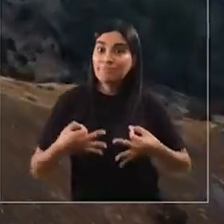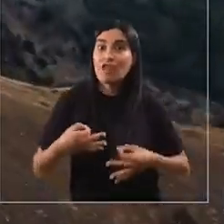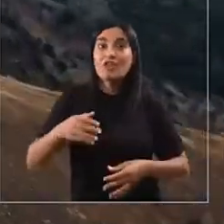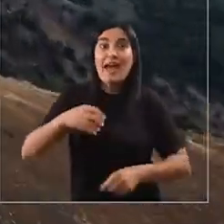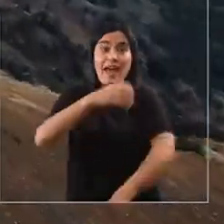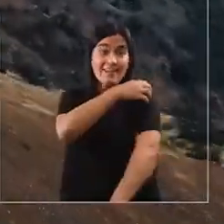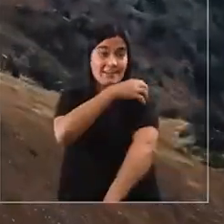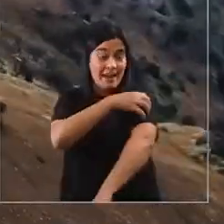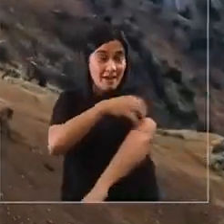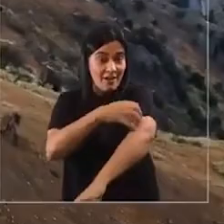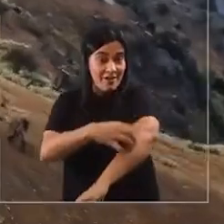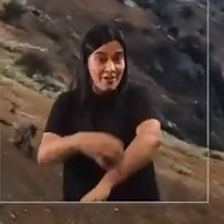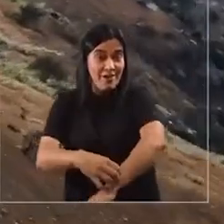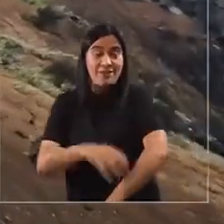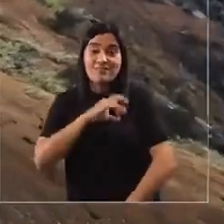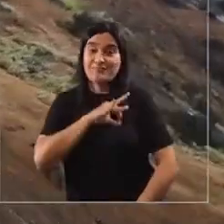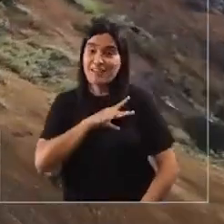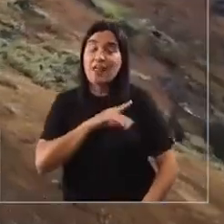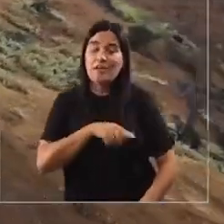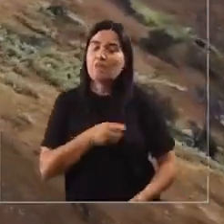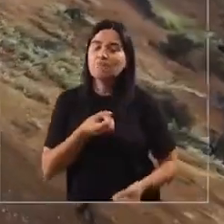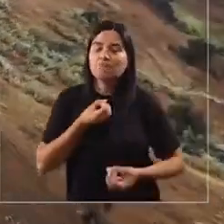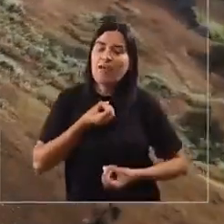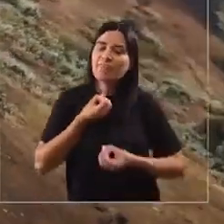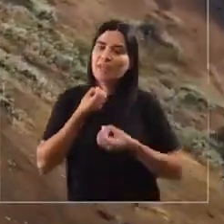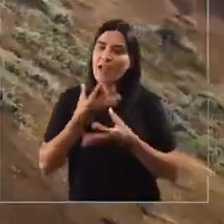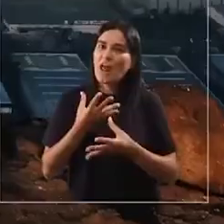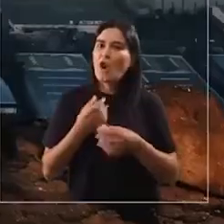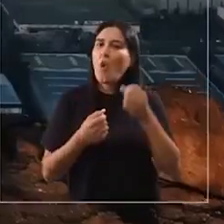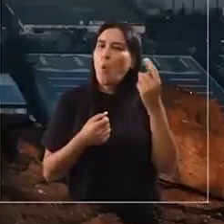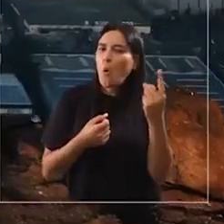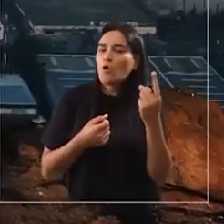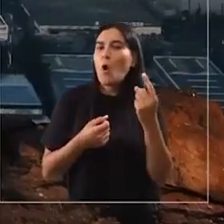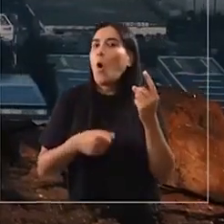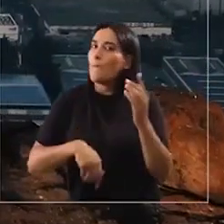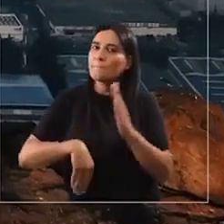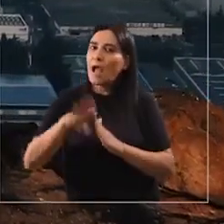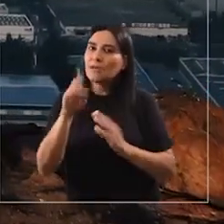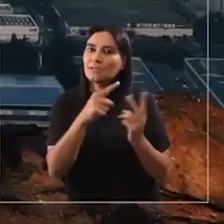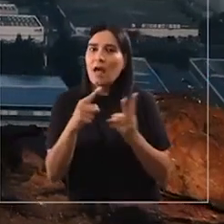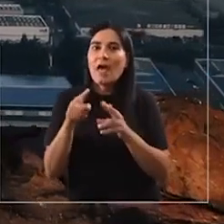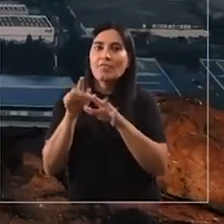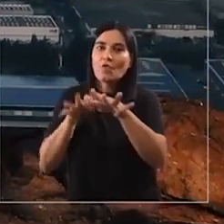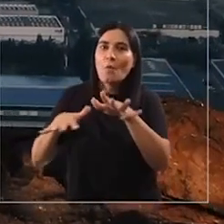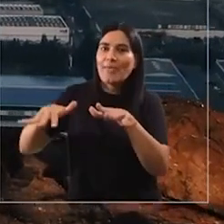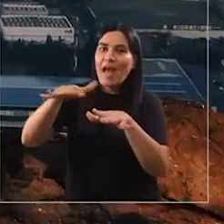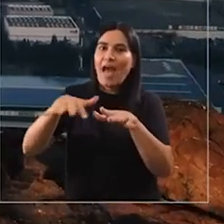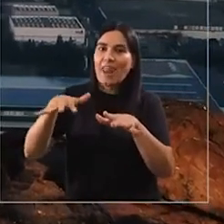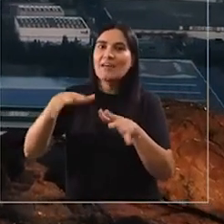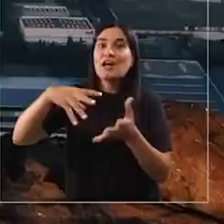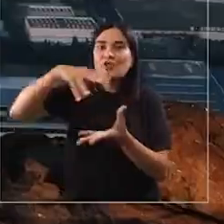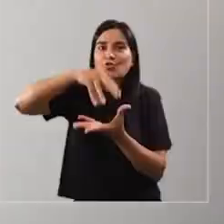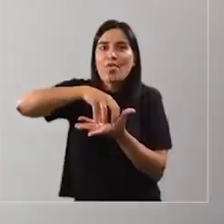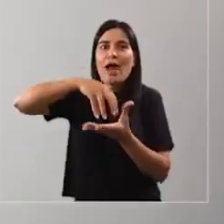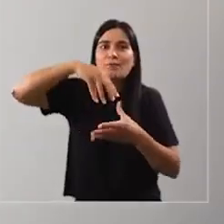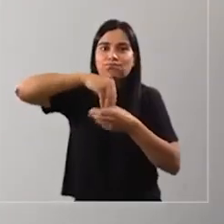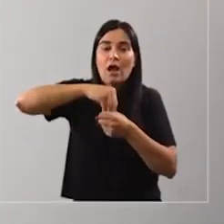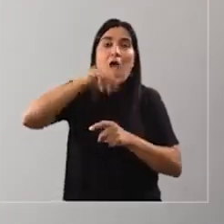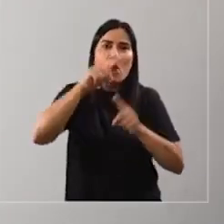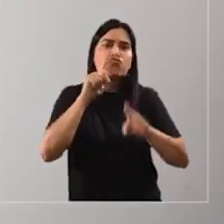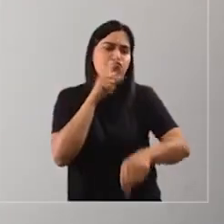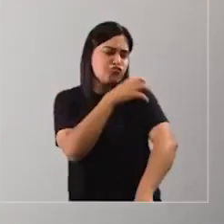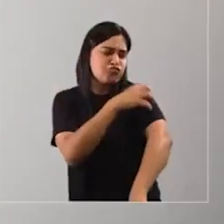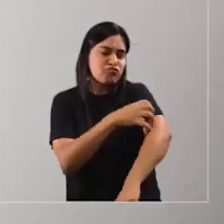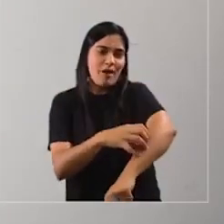Absolutamente todas las regiones de Chile tienen declarado uno o más humedales urbanos. Evidentemente hay algunas